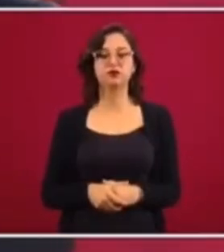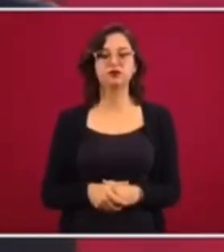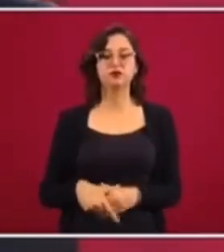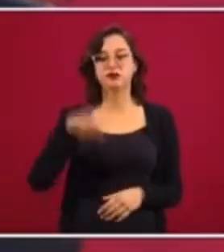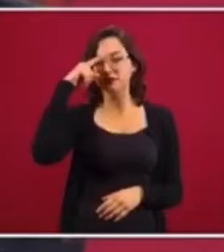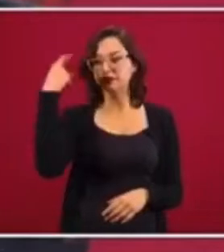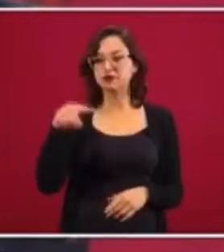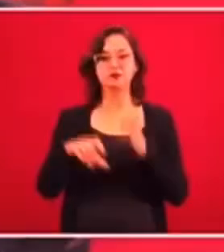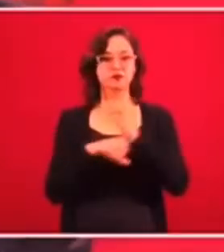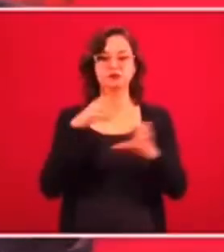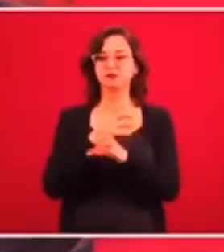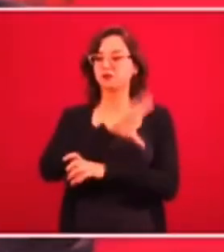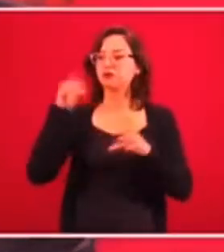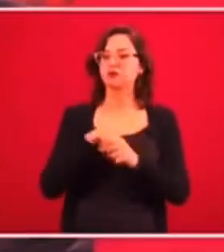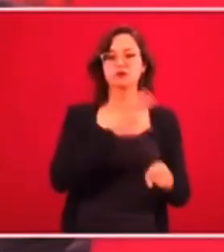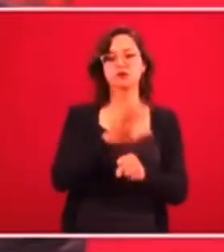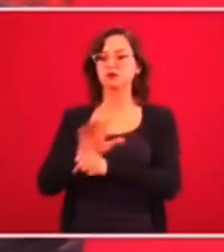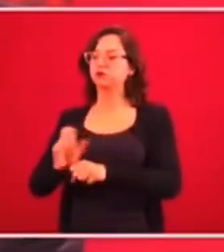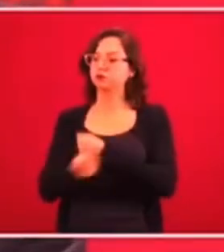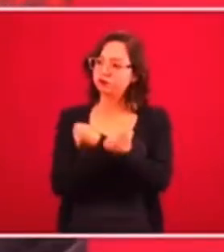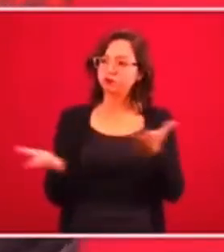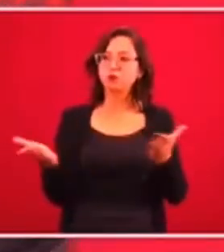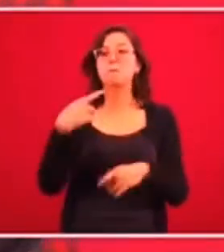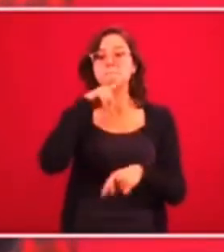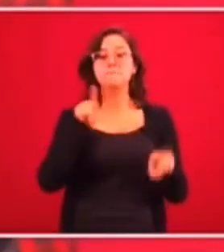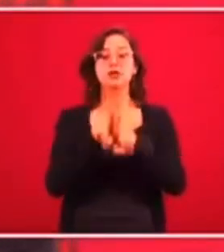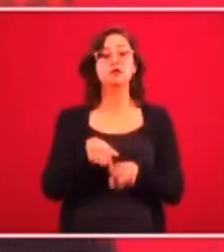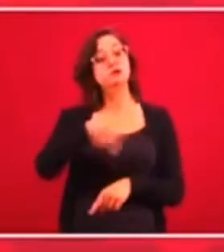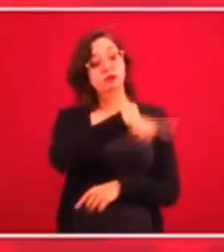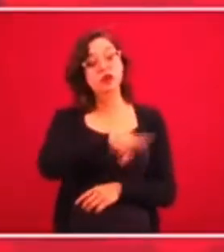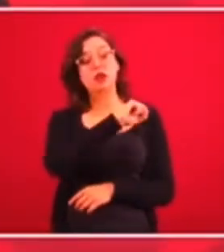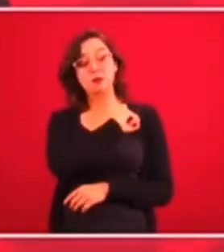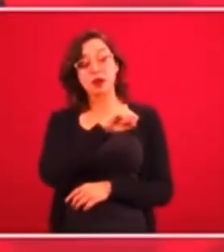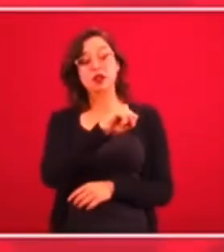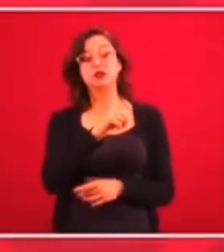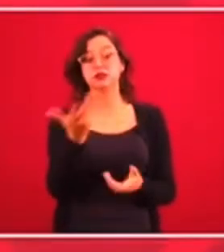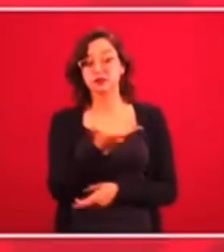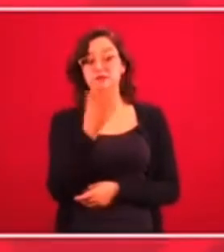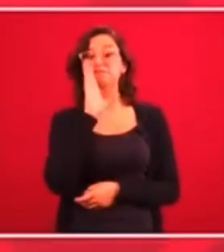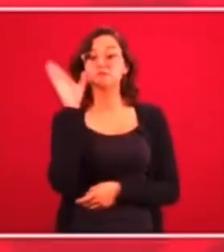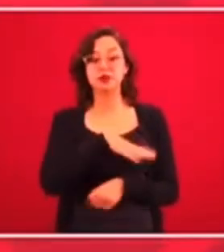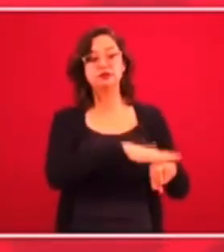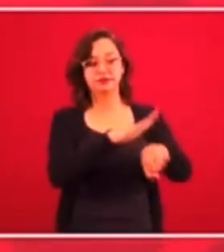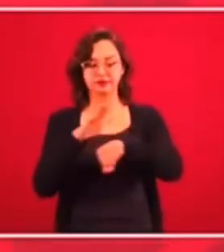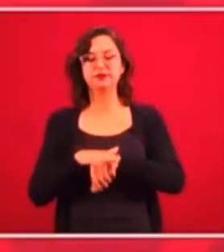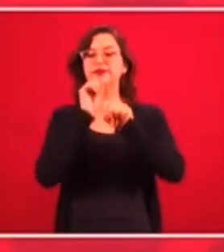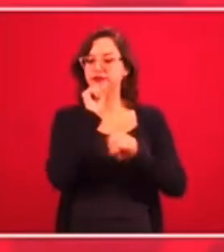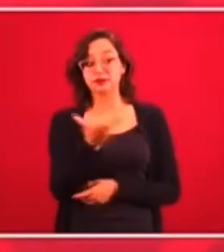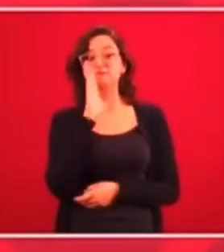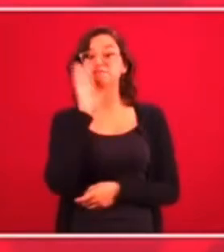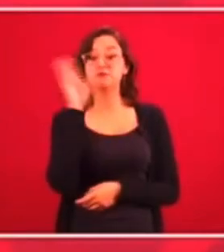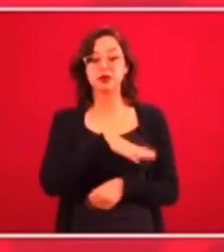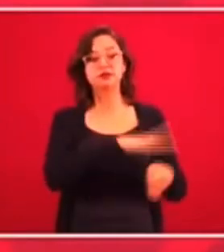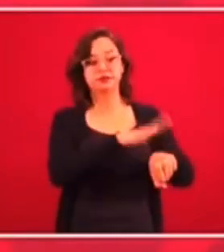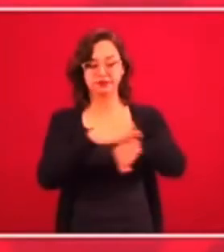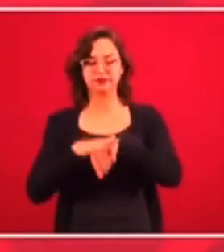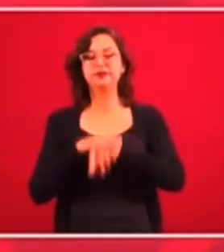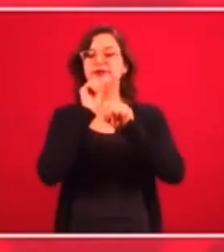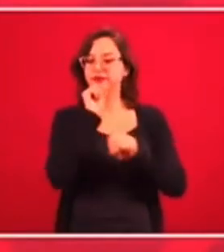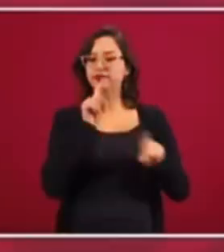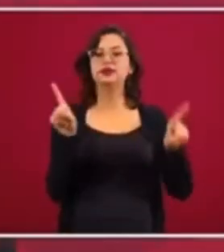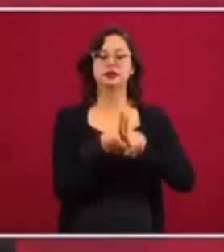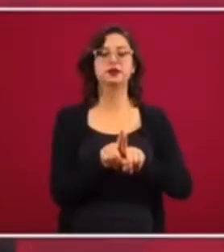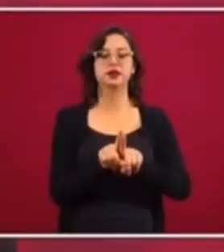para que no les falte nada, y también a los que están en malos pasos, decirles que ellos también, ellos también,